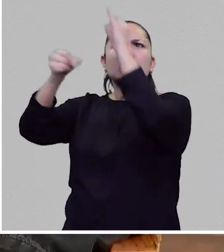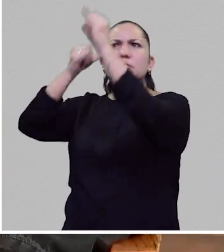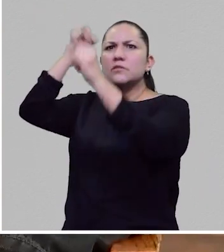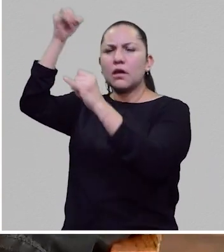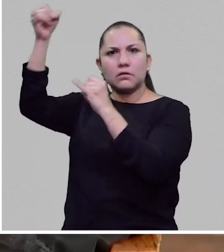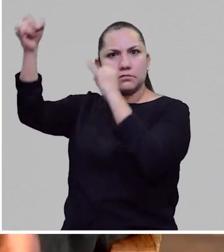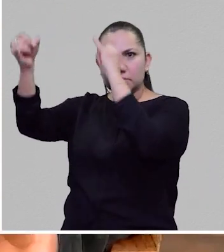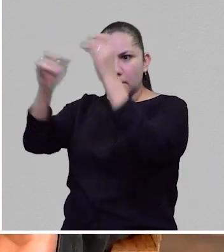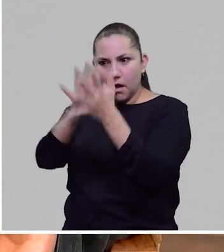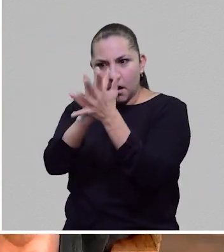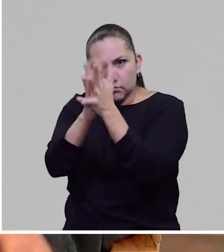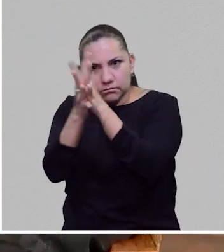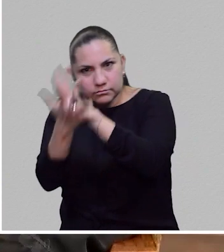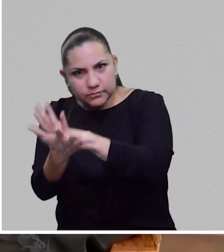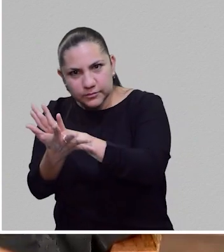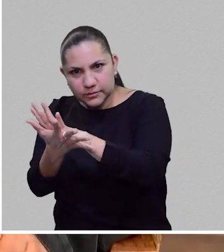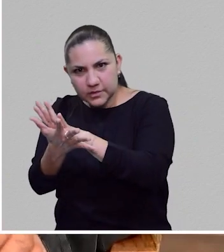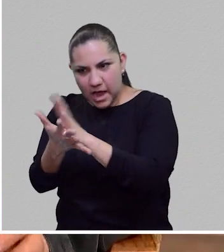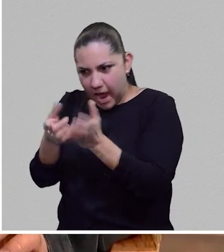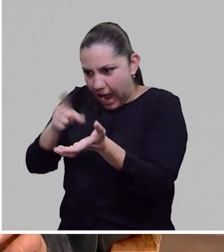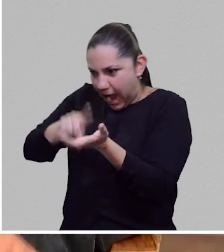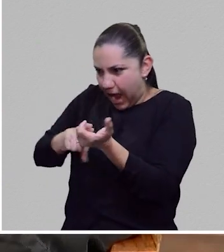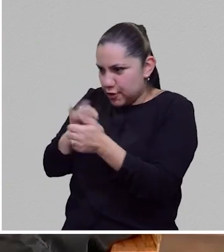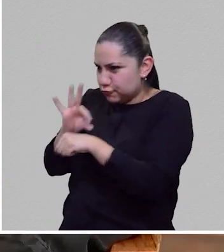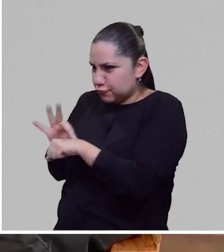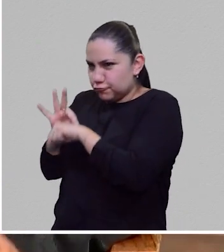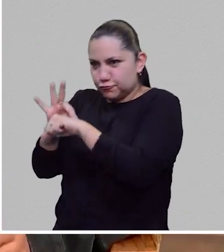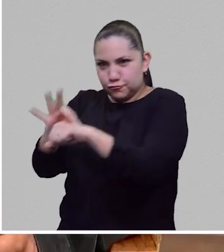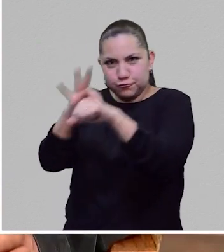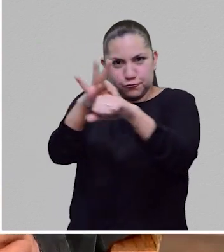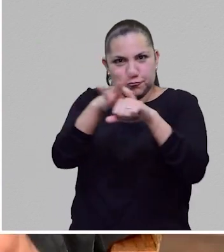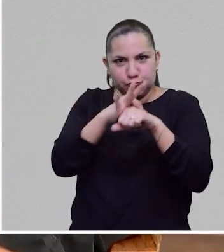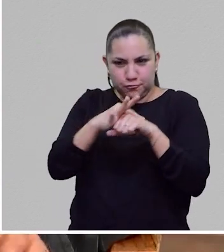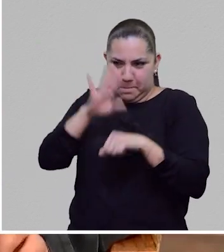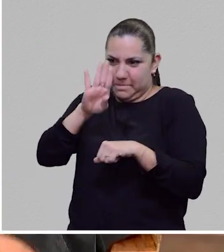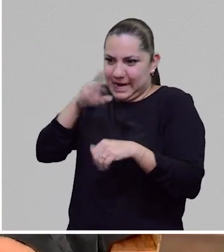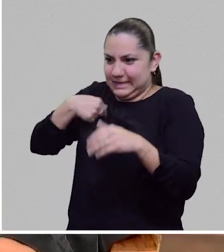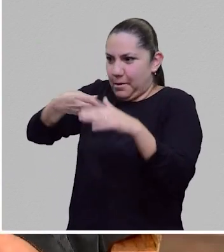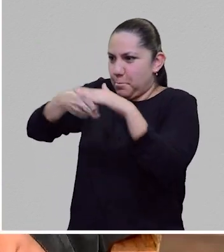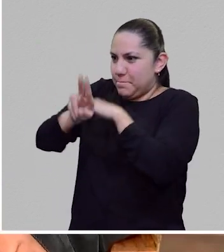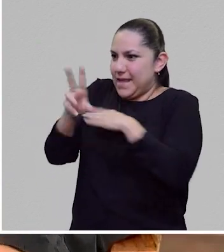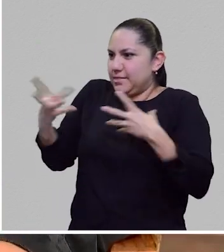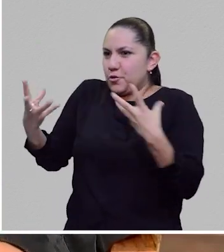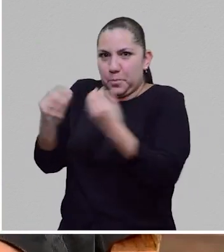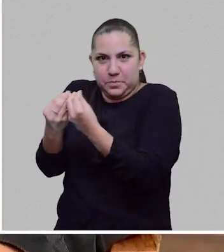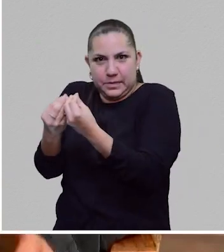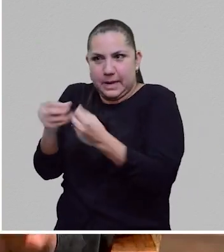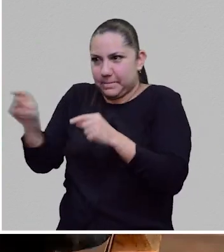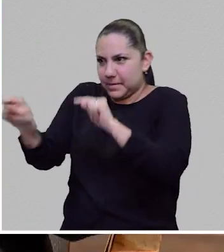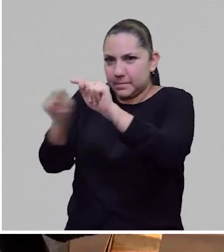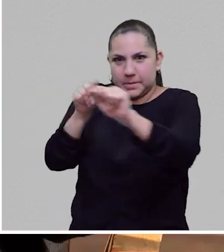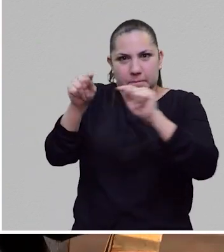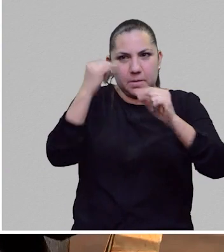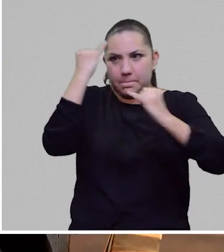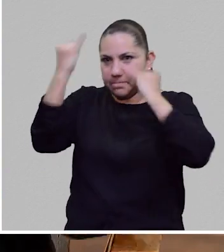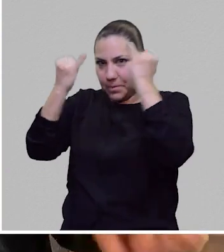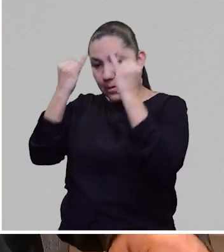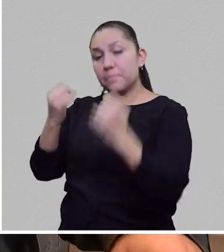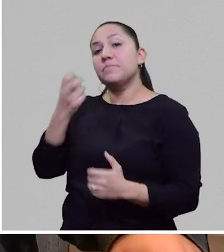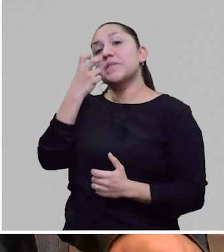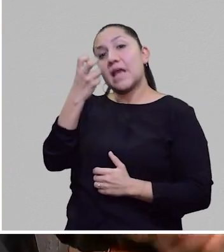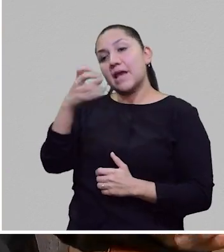el... Y además cuestiona, en los años 80, Gibson, Sterling, Rocker, todo este grupo